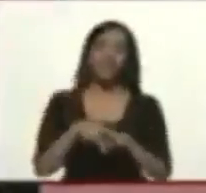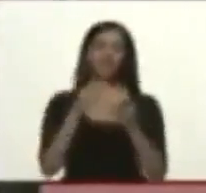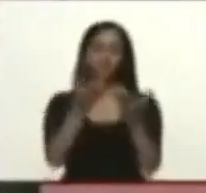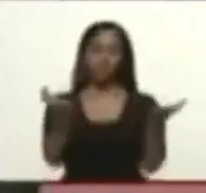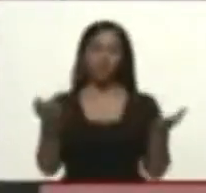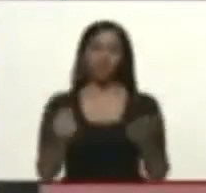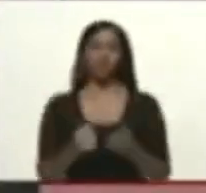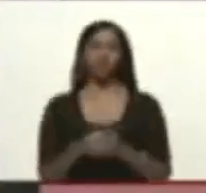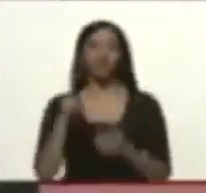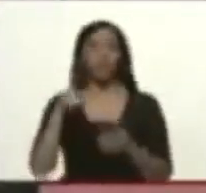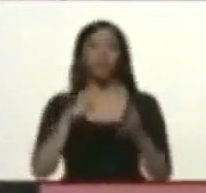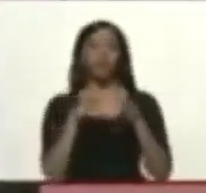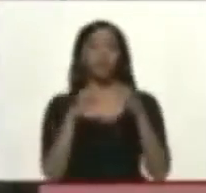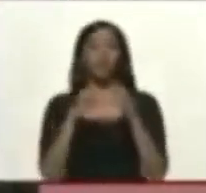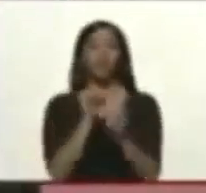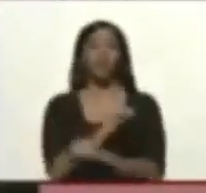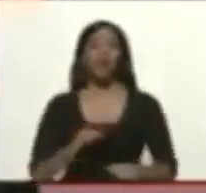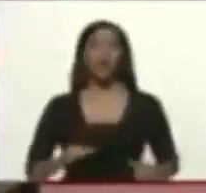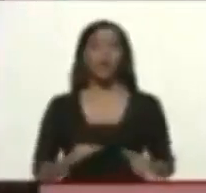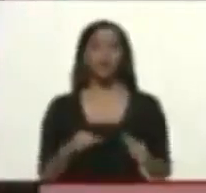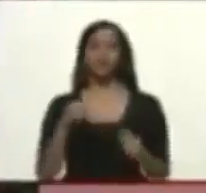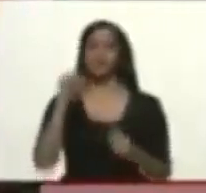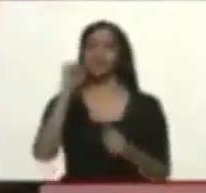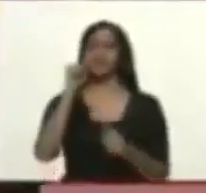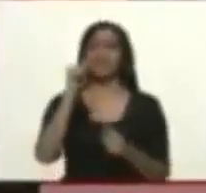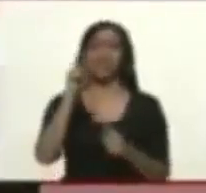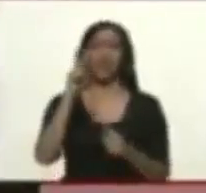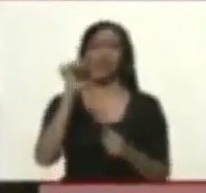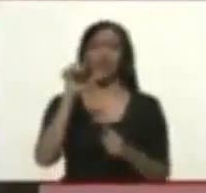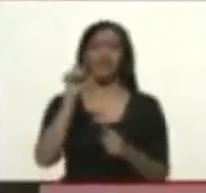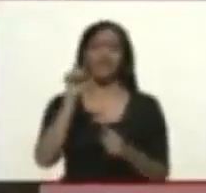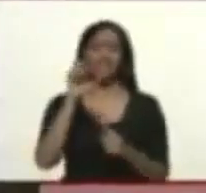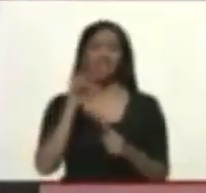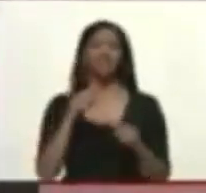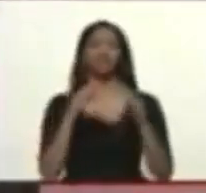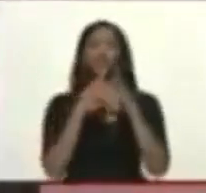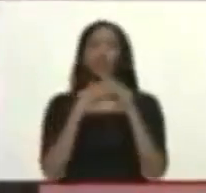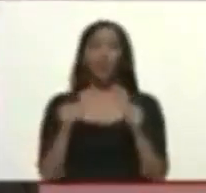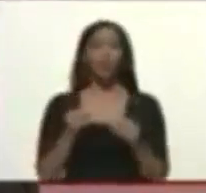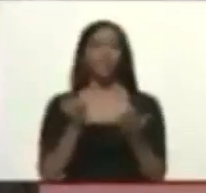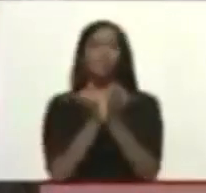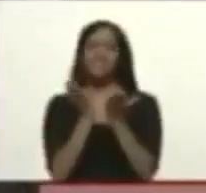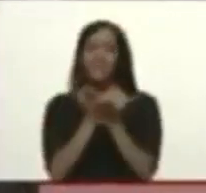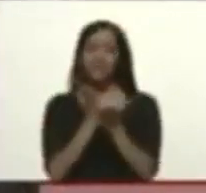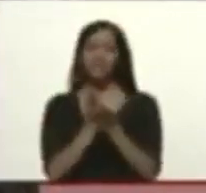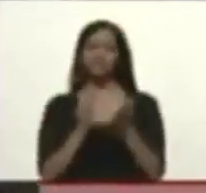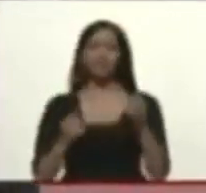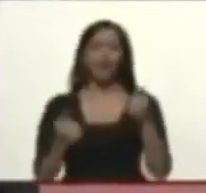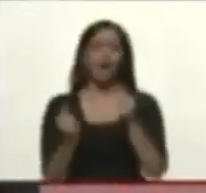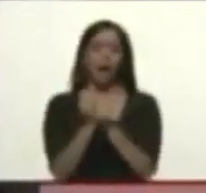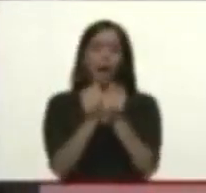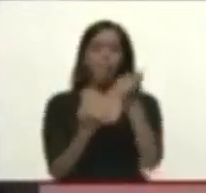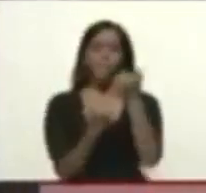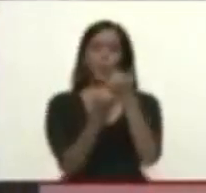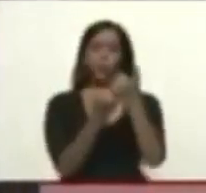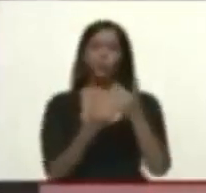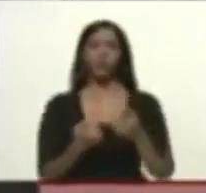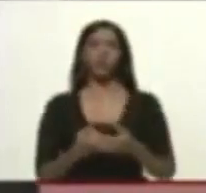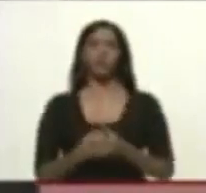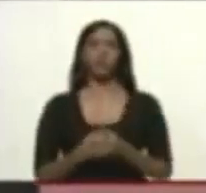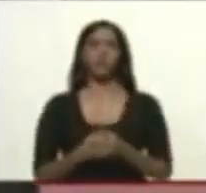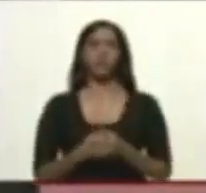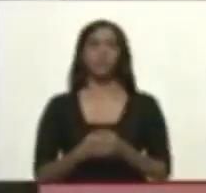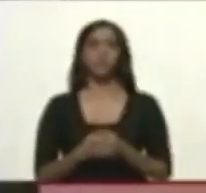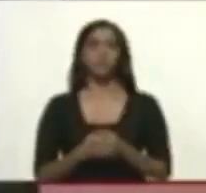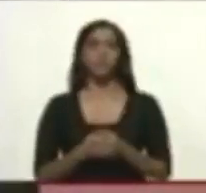También los compañeros de la Guardia Nacional, Zabarse, todos los compañeros que siempre hemos venido acompañando. Ahora bien, Mango ha hecho una